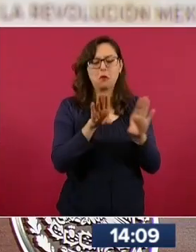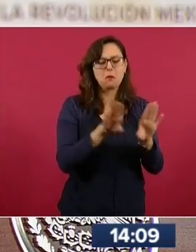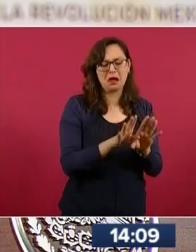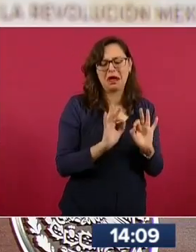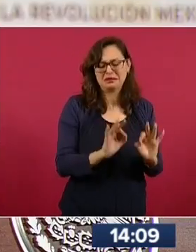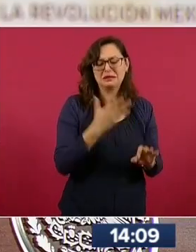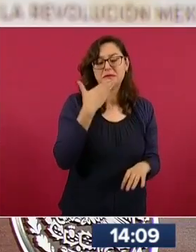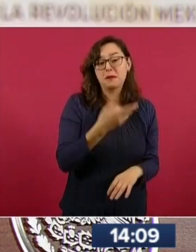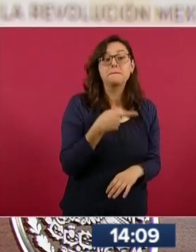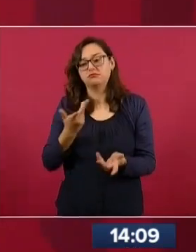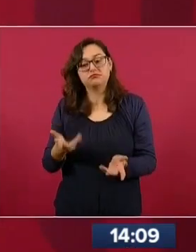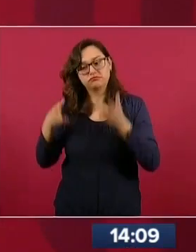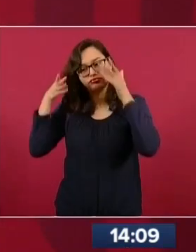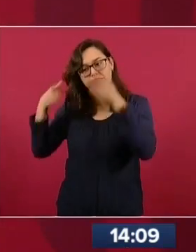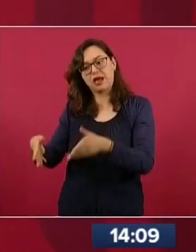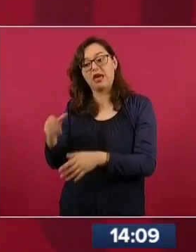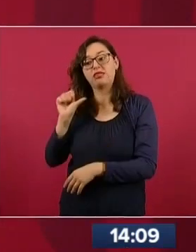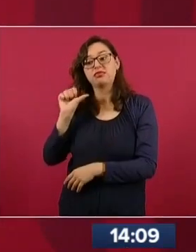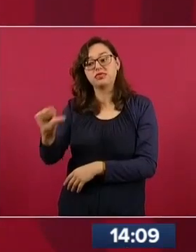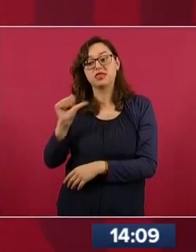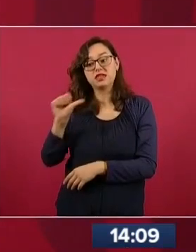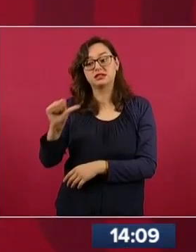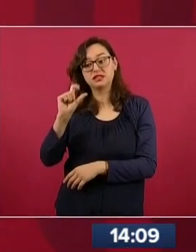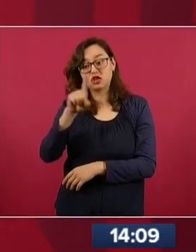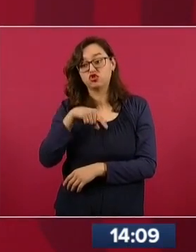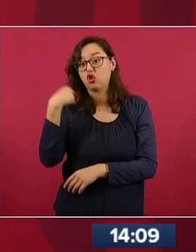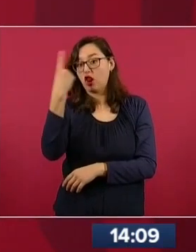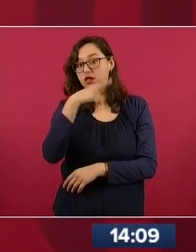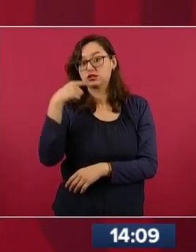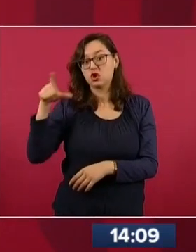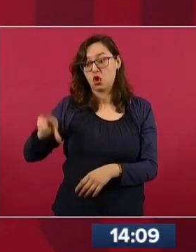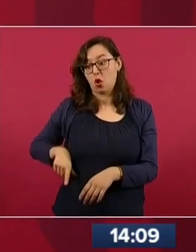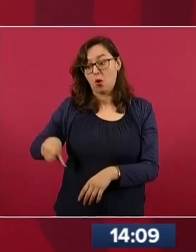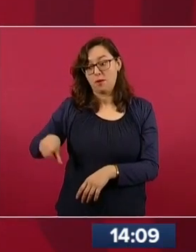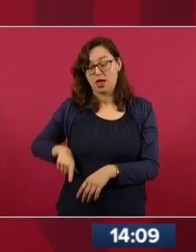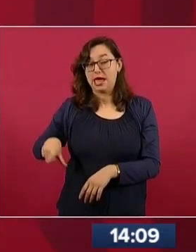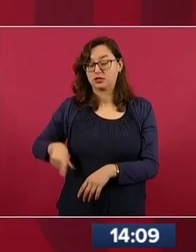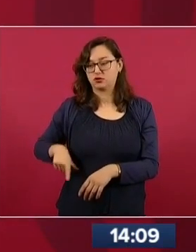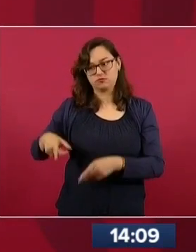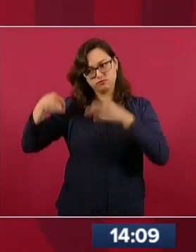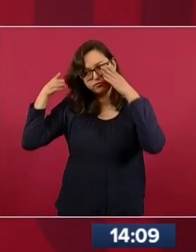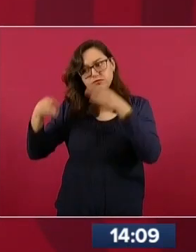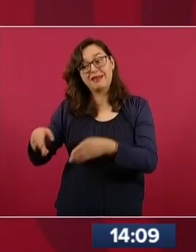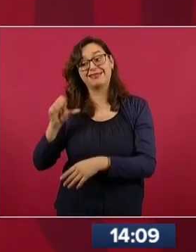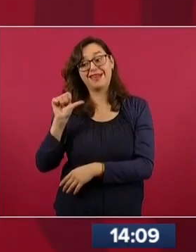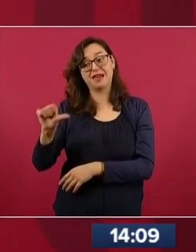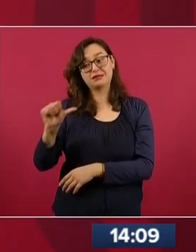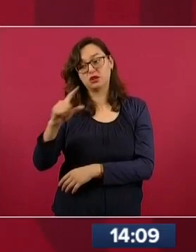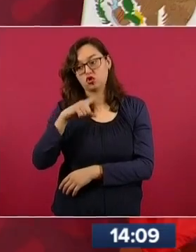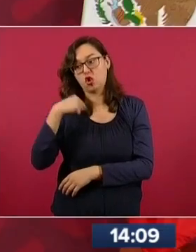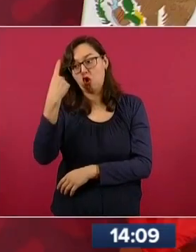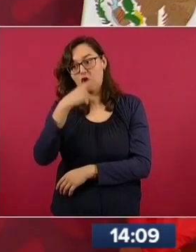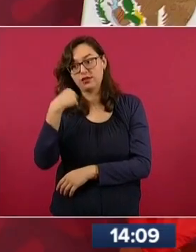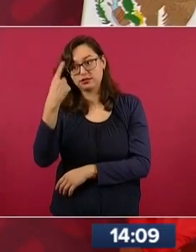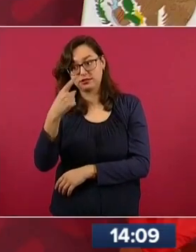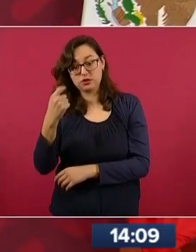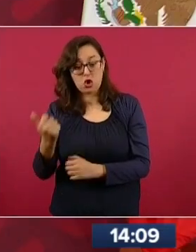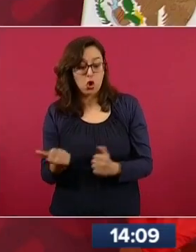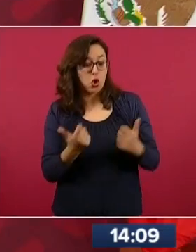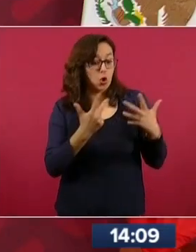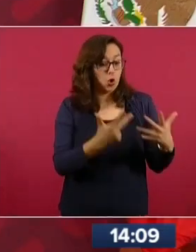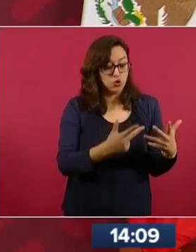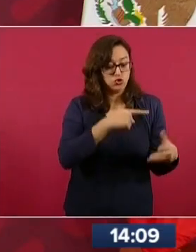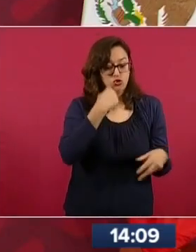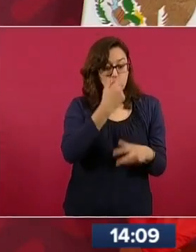horas en el gobierno y de las 8 que les quedan, de las 24 del día, pues agarrar para hacer